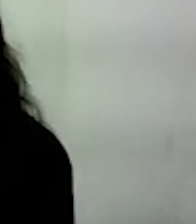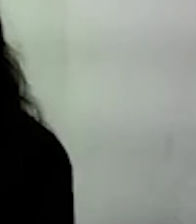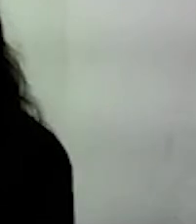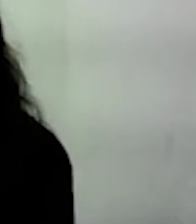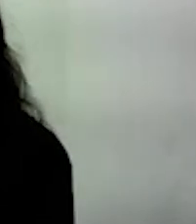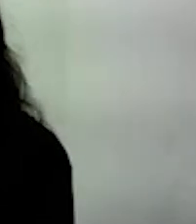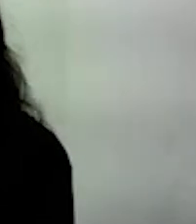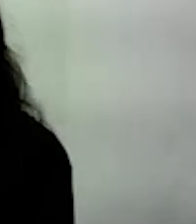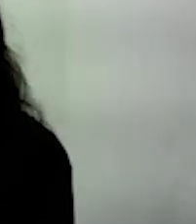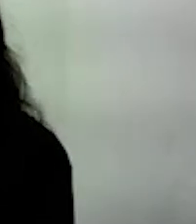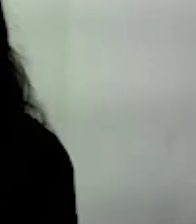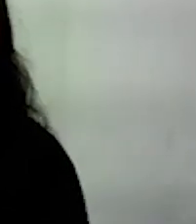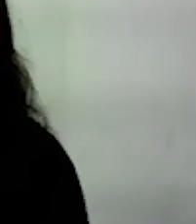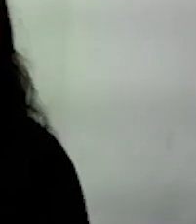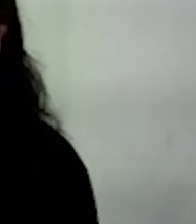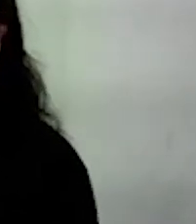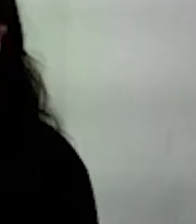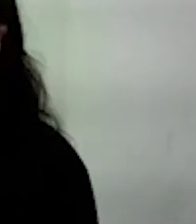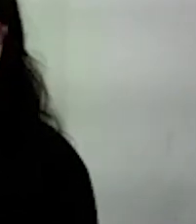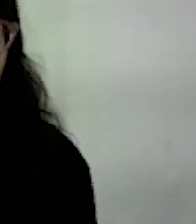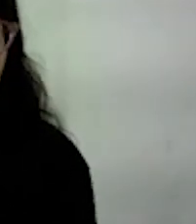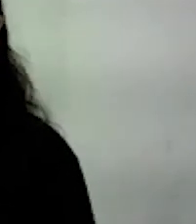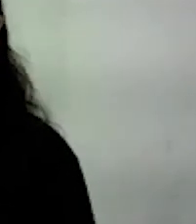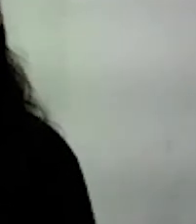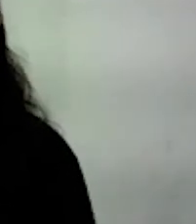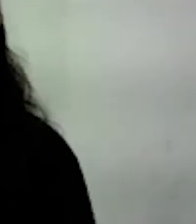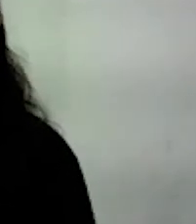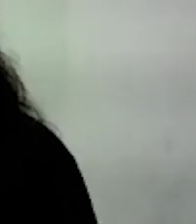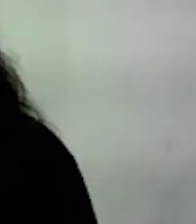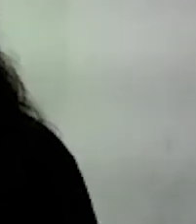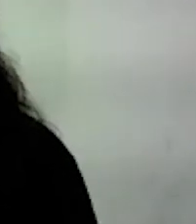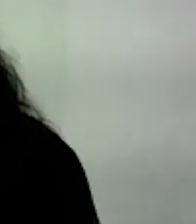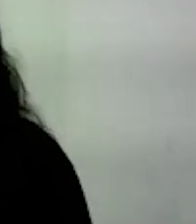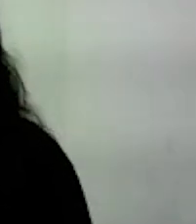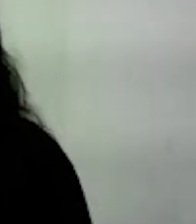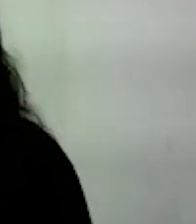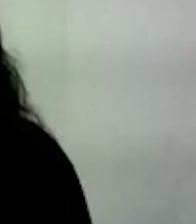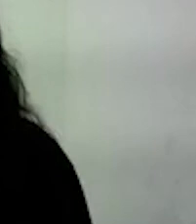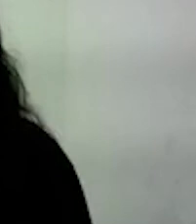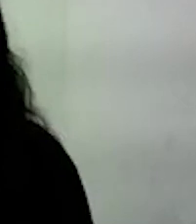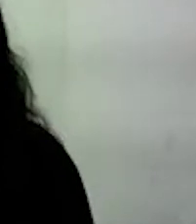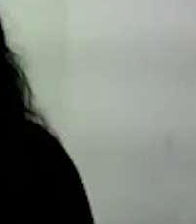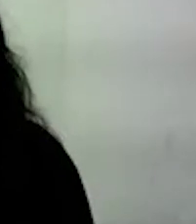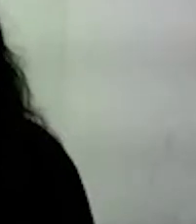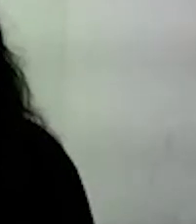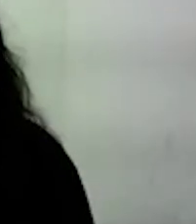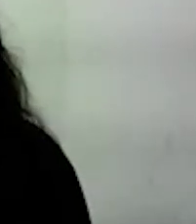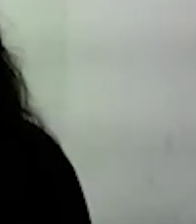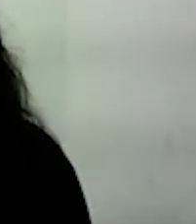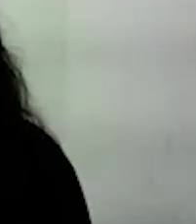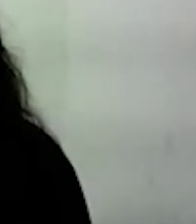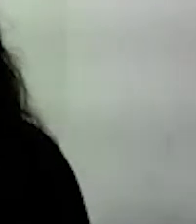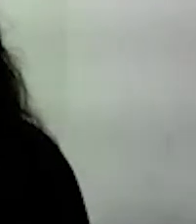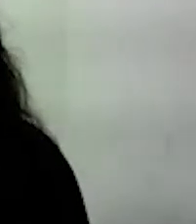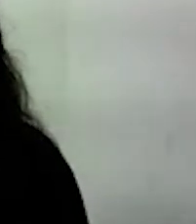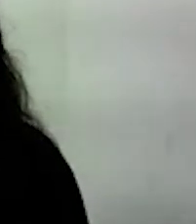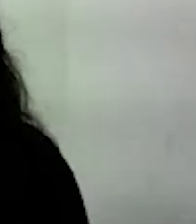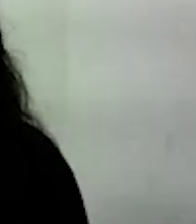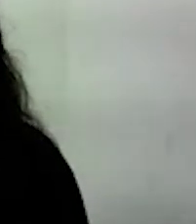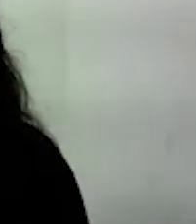la cultura o mejor dicho con la población africana se puede ver desde